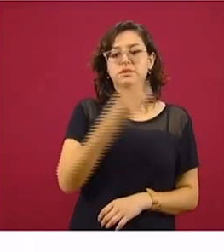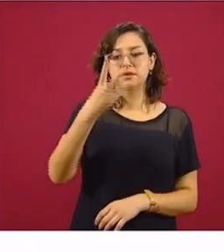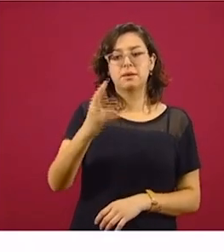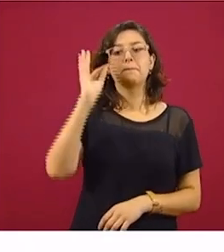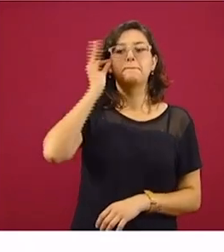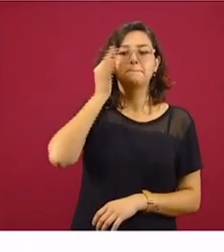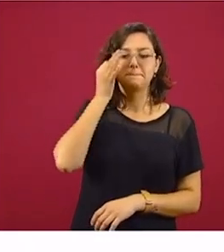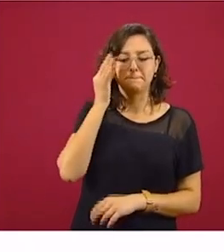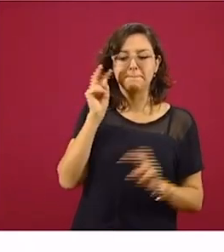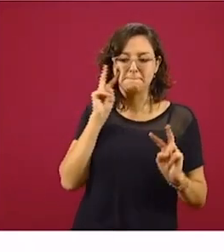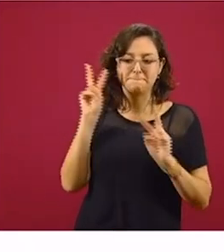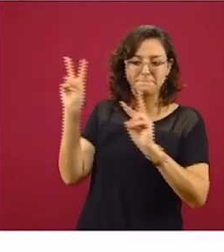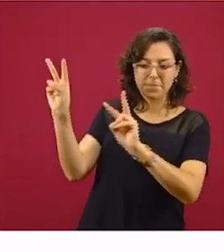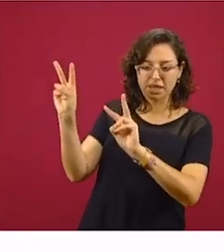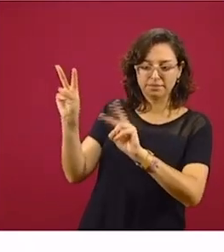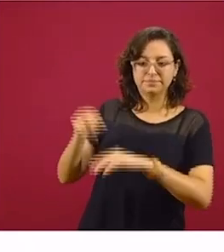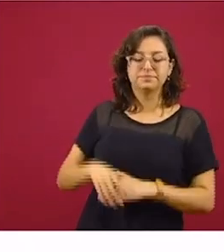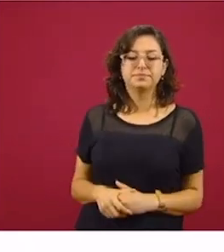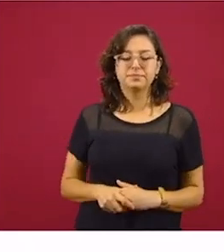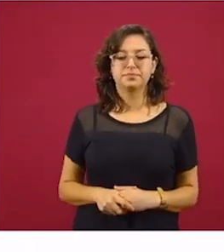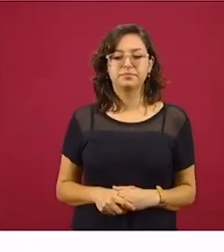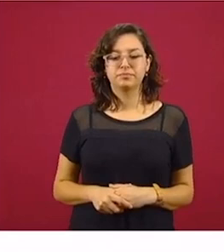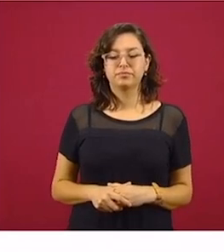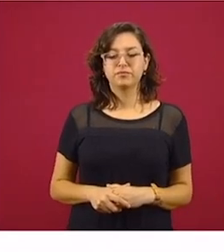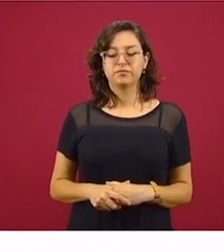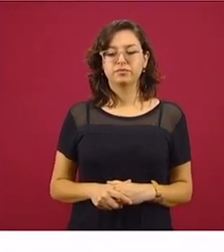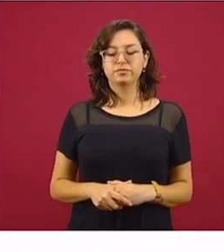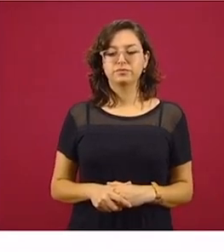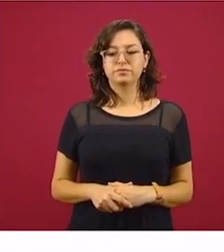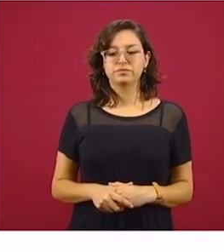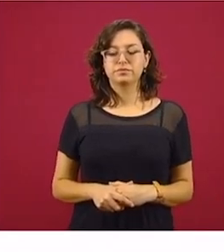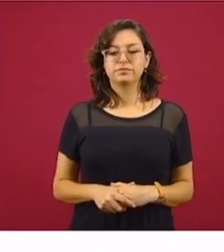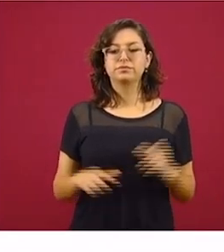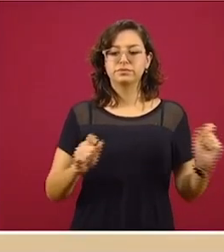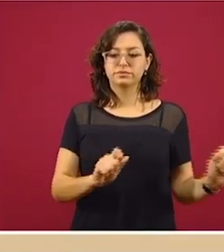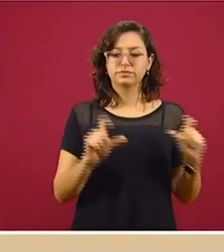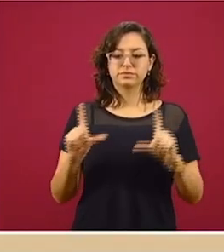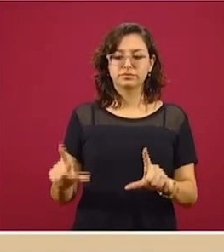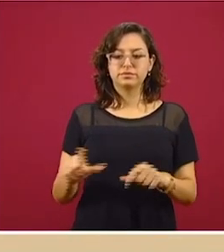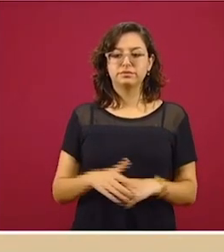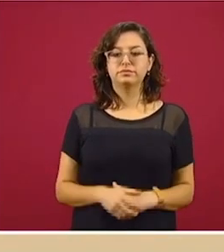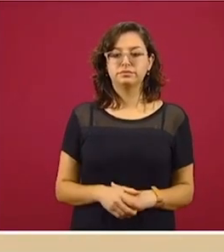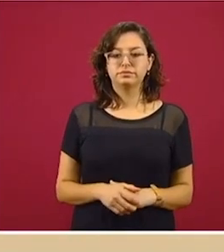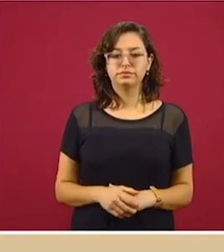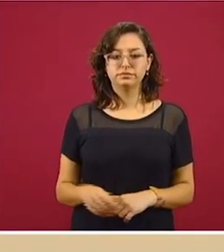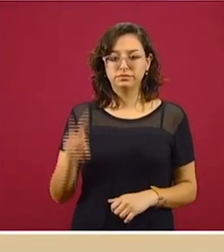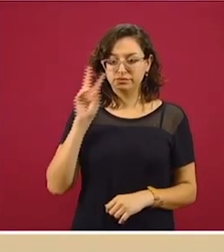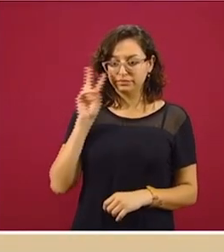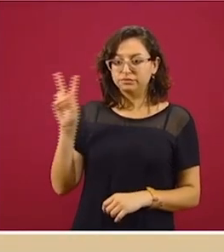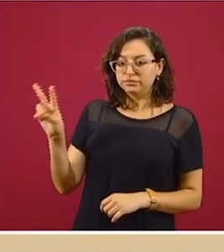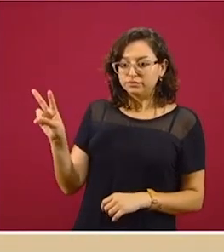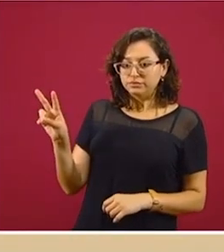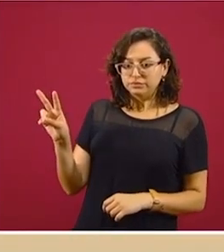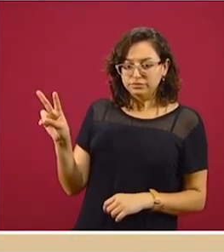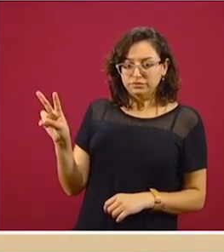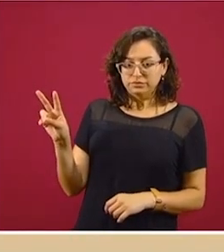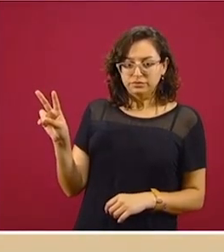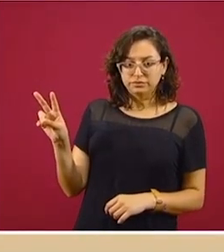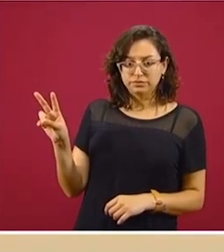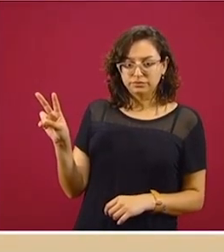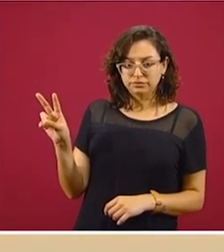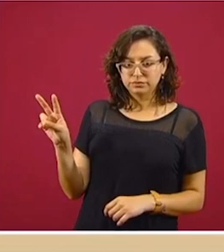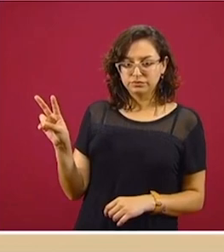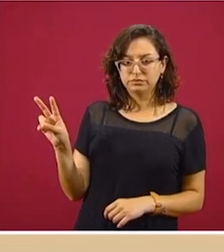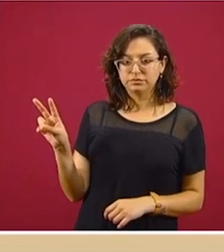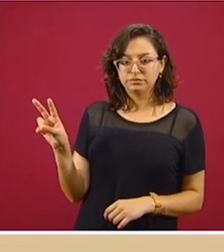en personas trabajadoras del hogar. En cuanto a estadísticas, si me hacen favor la siguiente. Igualmente, vemos que ya se